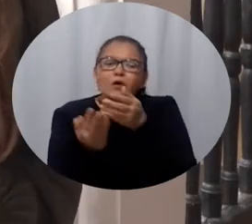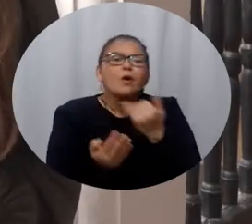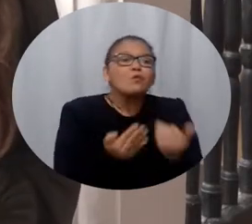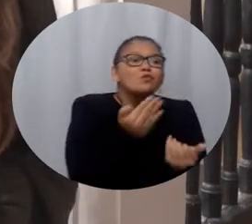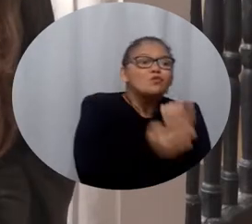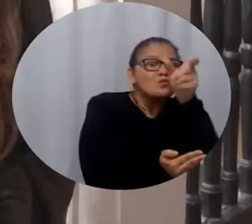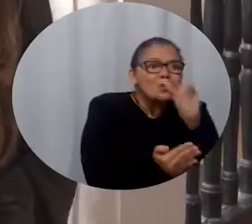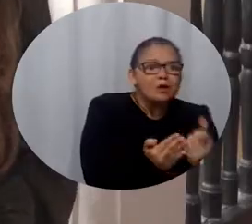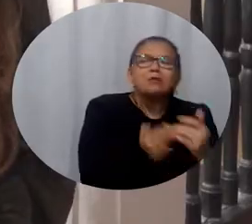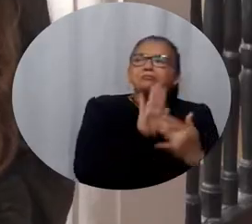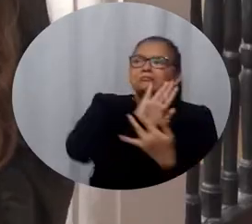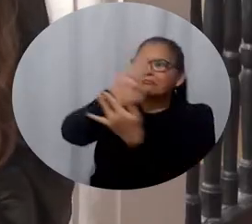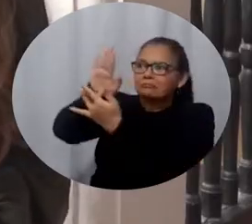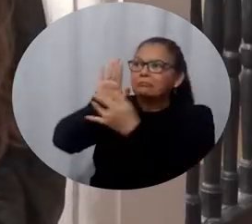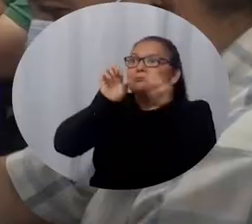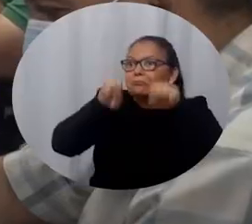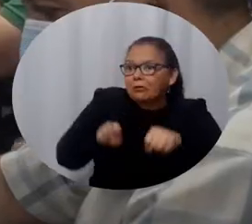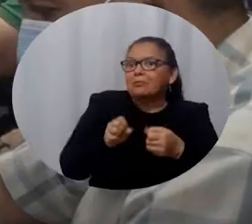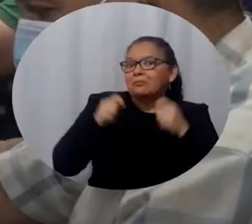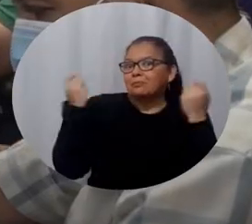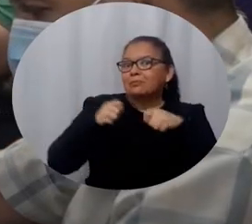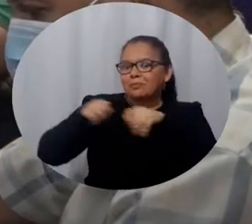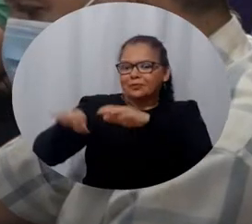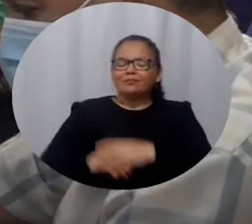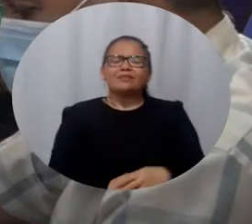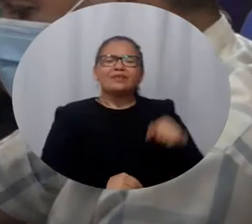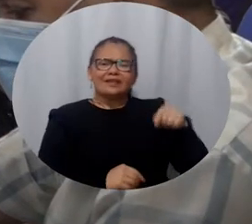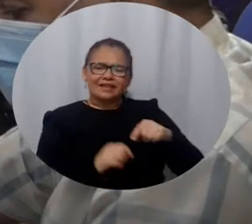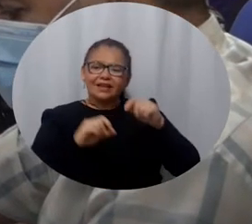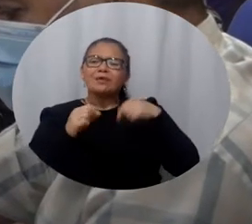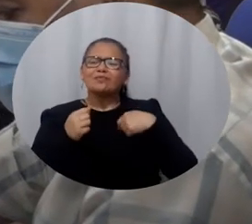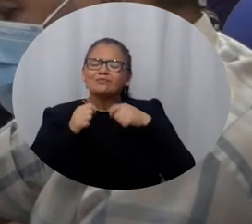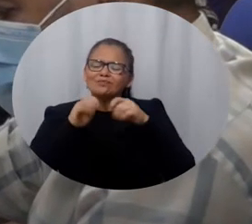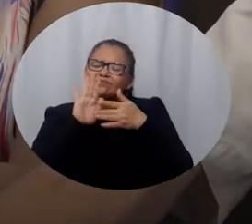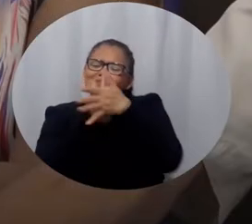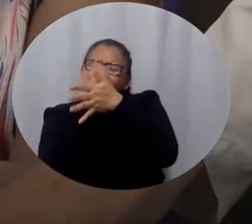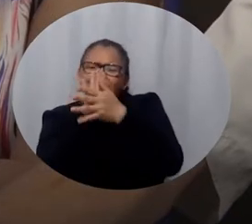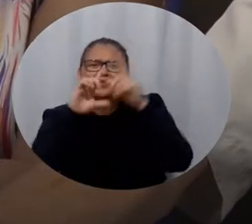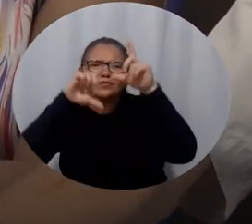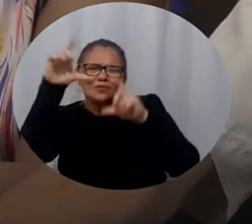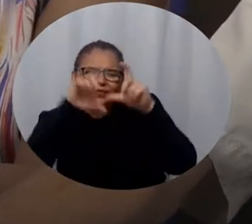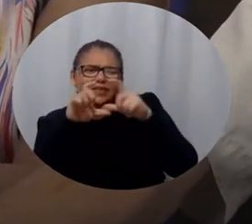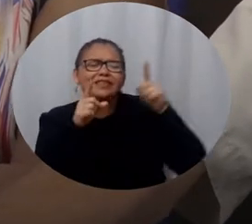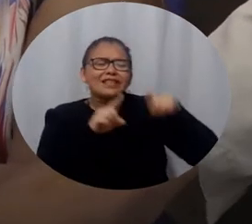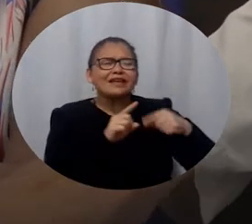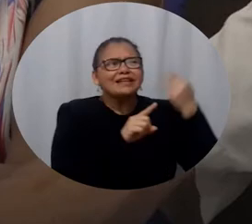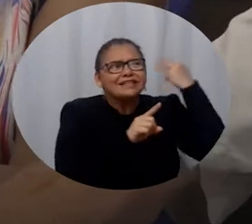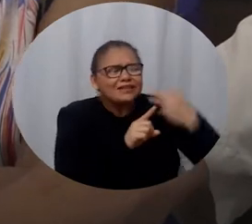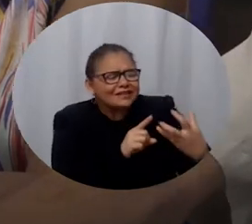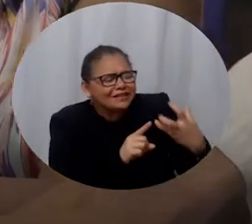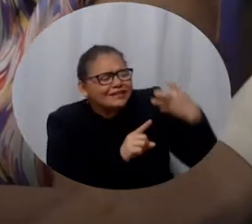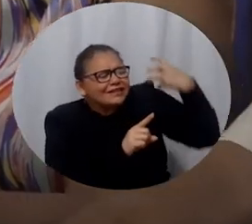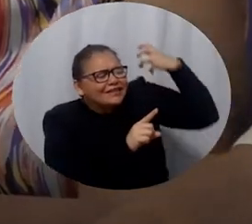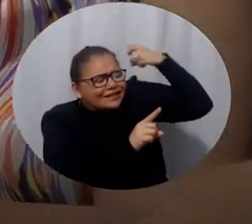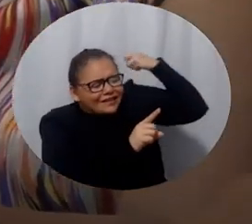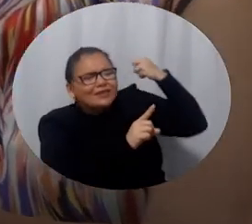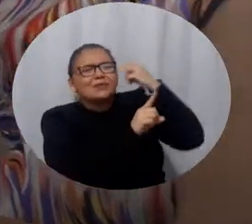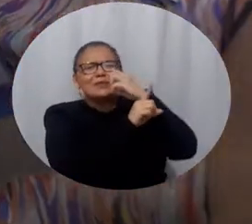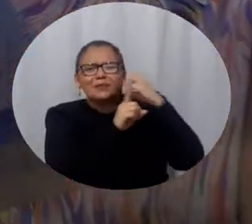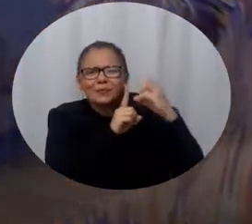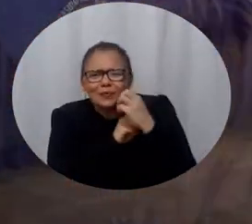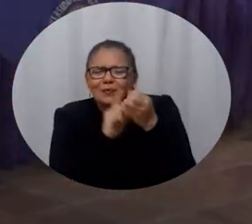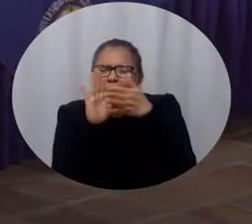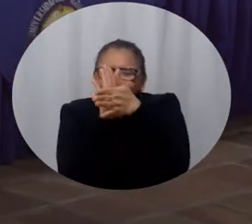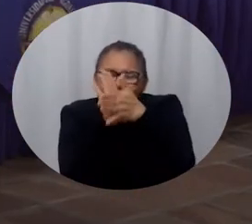poder mostrarse y de poder mostrar sus contenidos. Entre las novedades de la feria están festivales de fotografía, cultura ancestral y de fábulas del Caribe